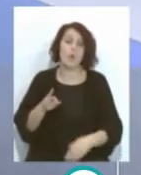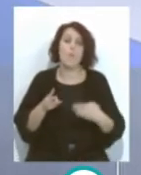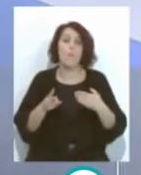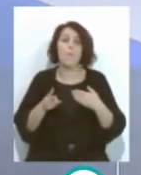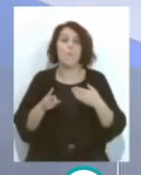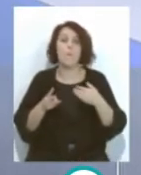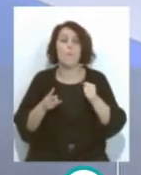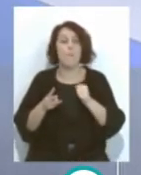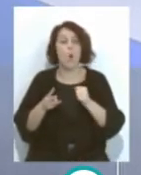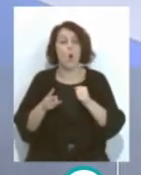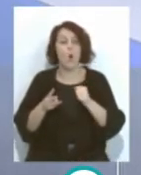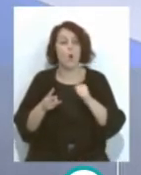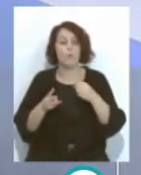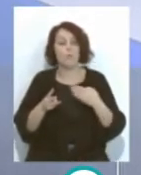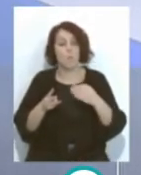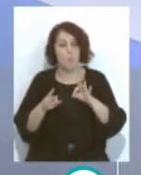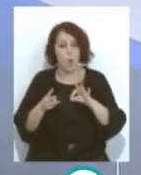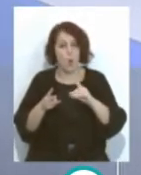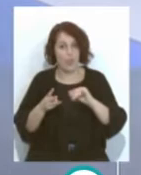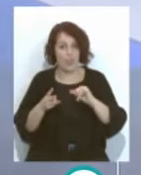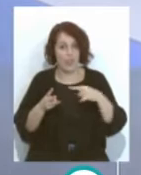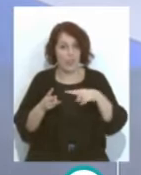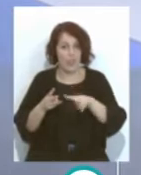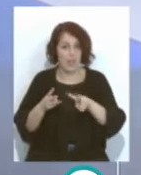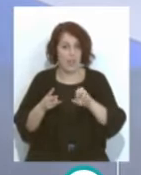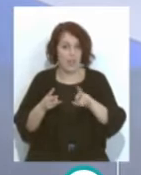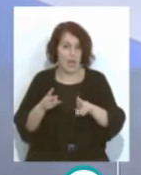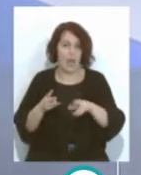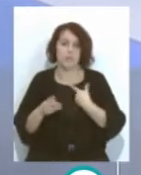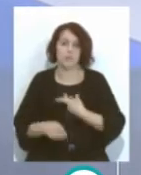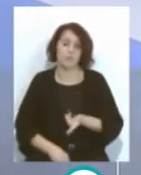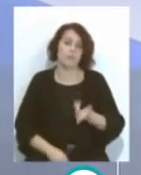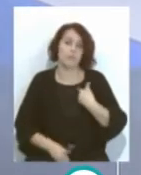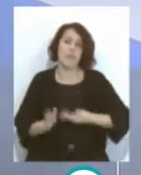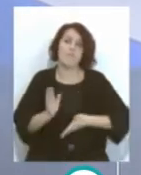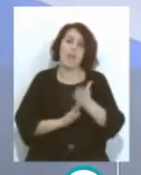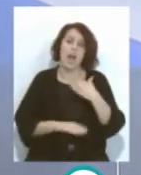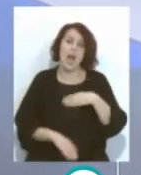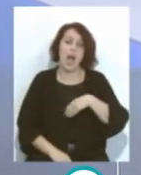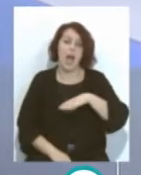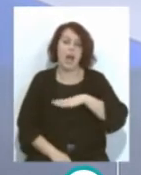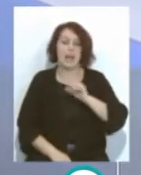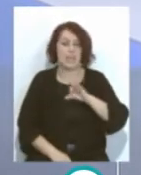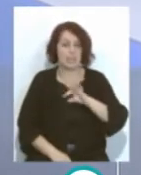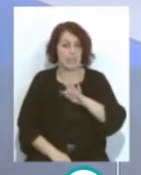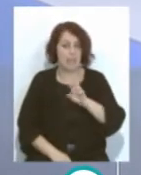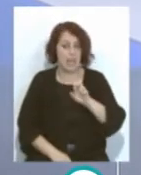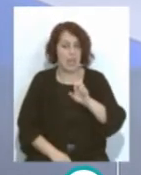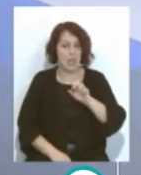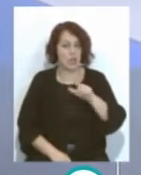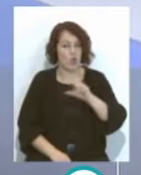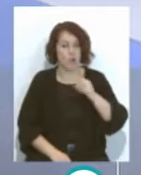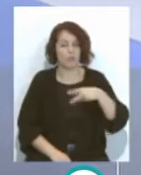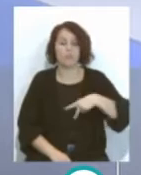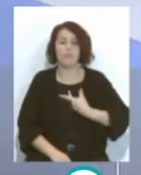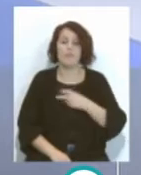Bodiger Jan Que justamente Se El Castellón Entonces después Bobby y Sergio Son los cinco Que se han marchado Y